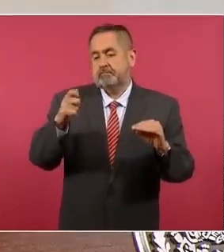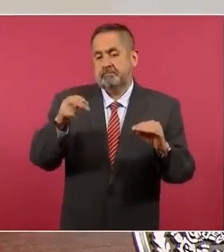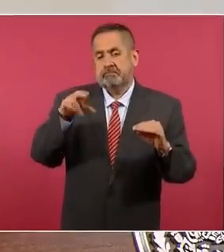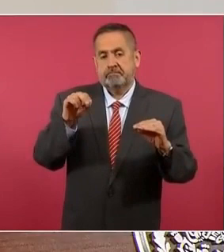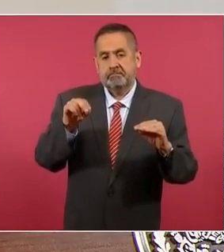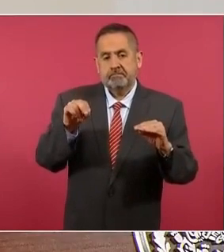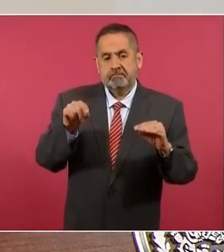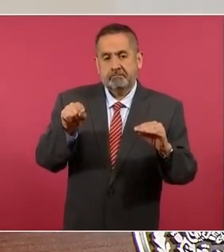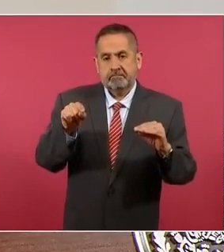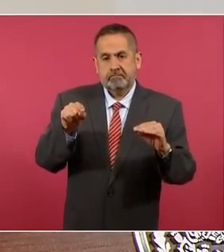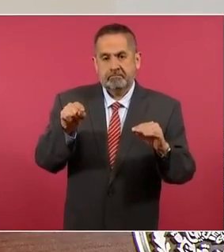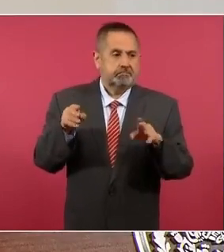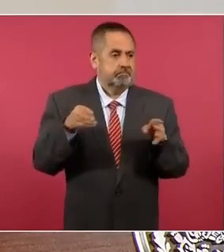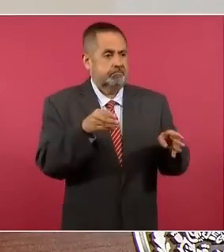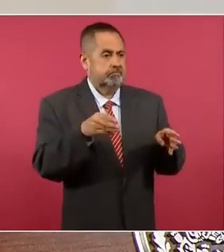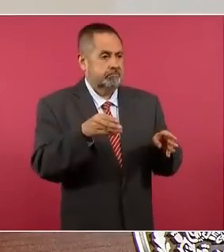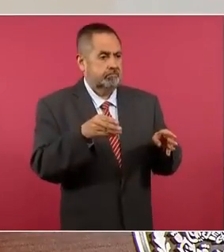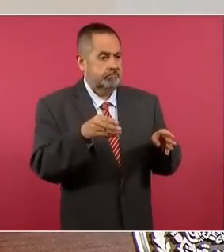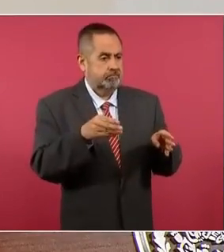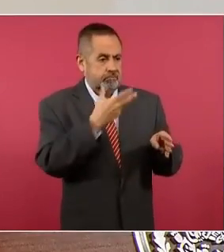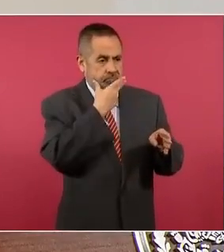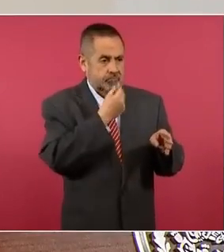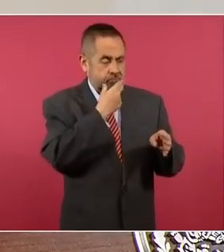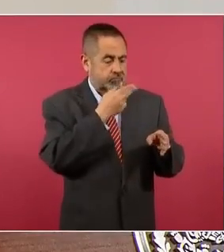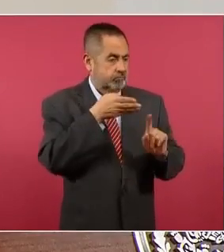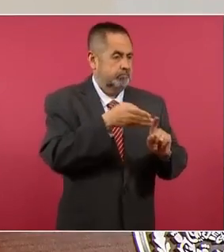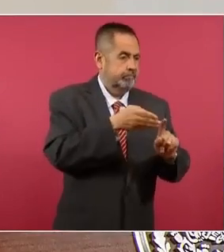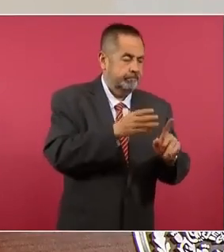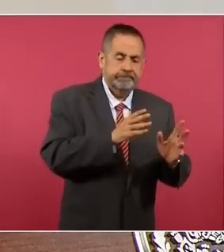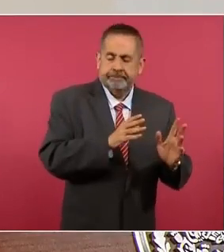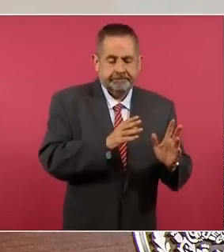un género.